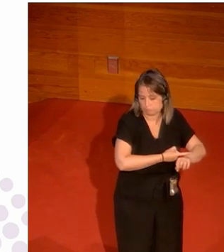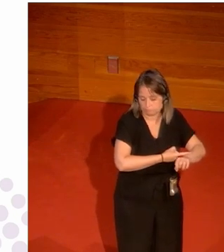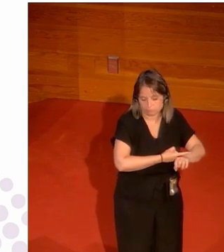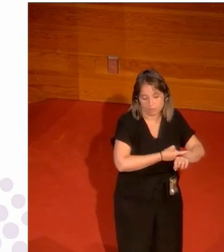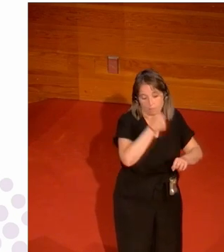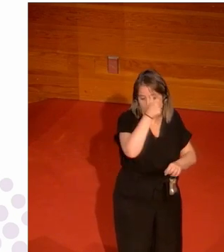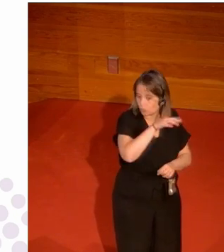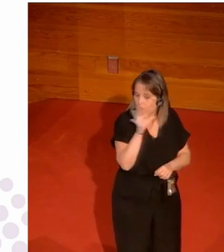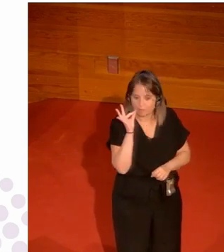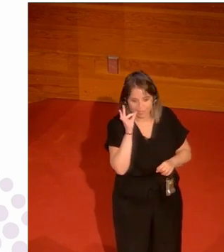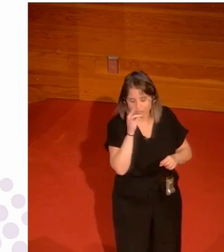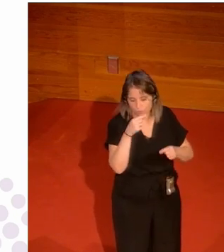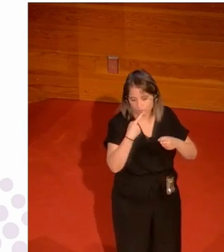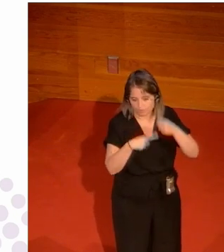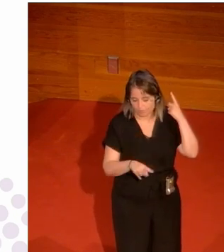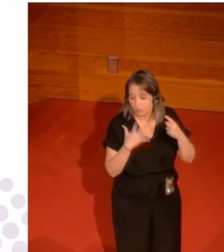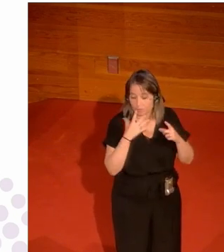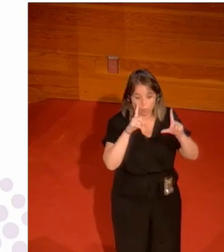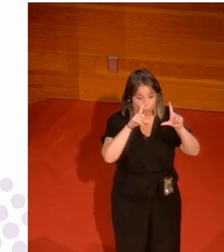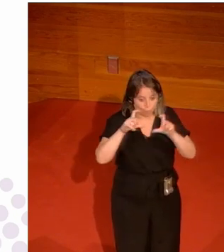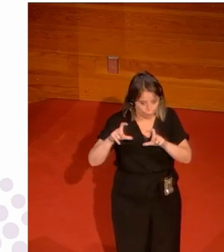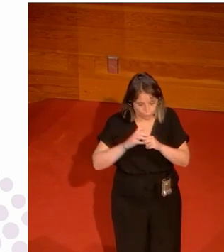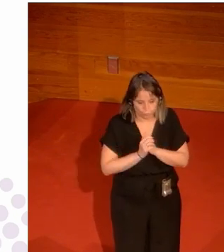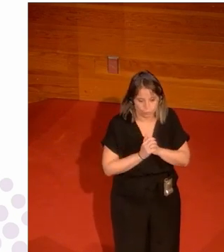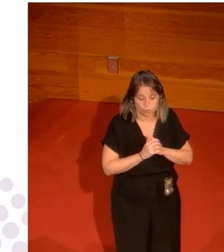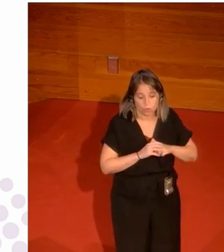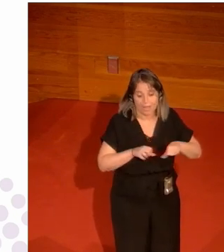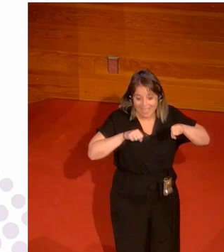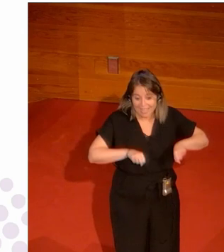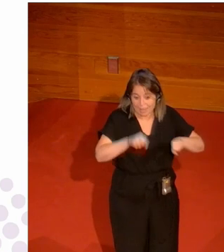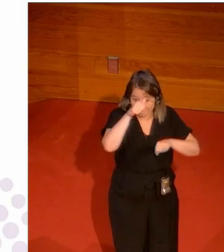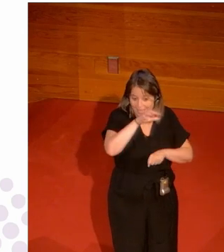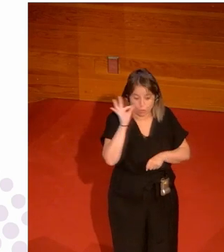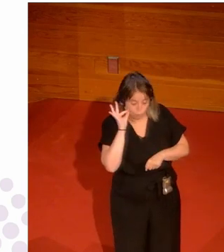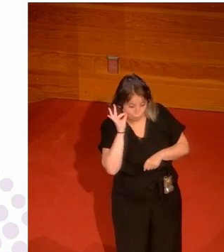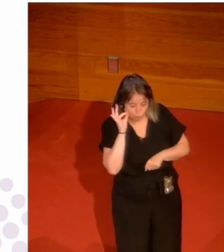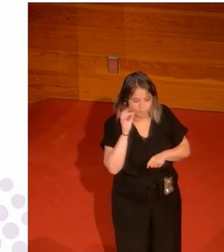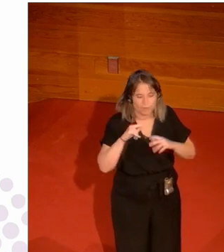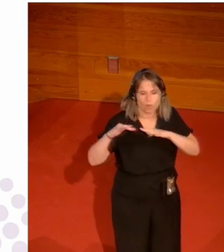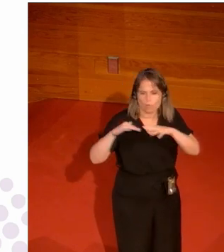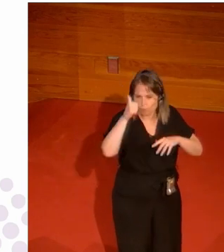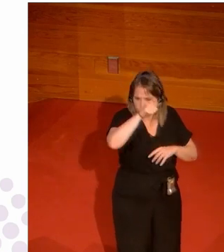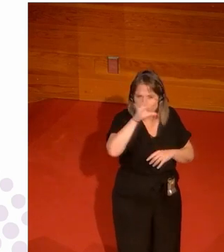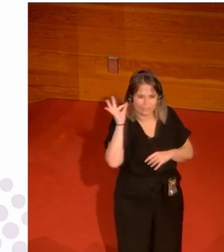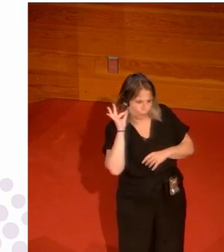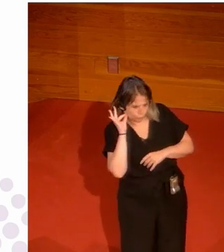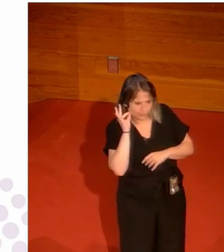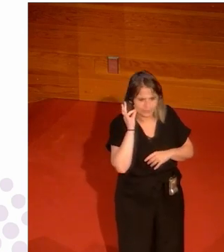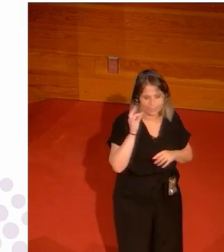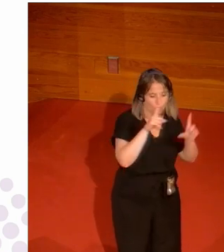masculino y femenino y había fotos en concreto había de un remero y una remera no sé si había futbolista futbolista no sé